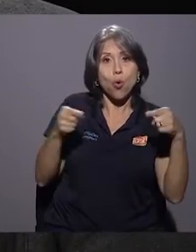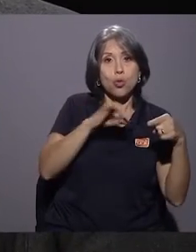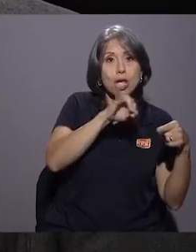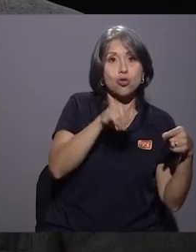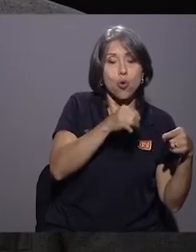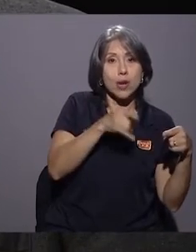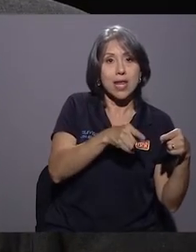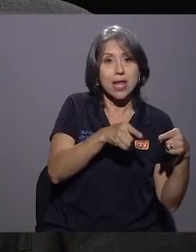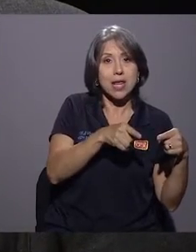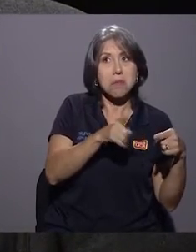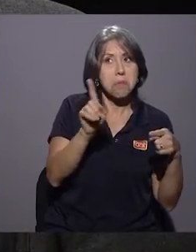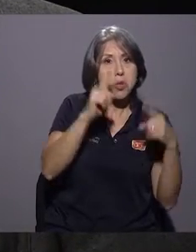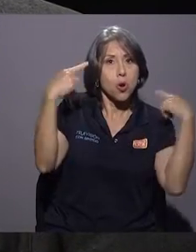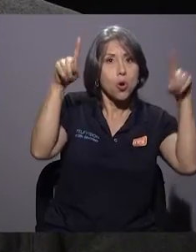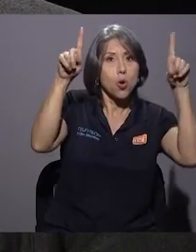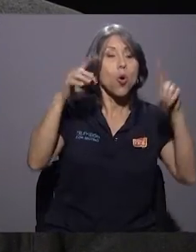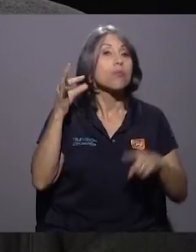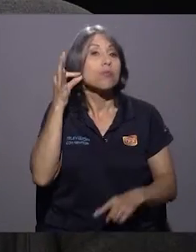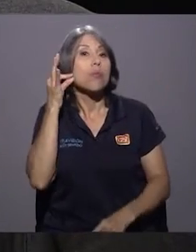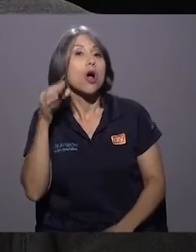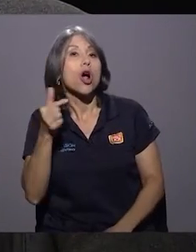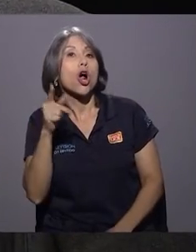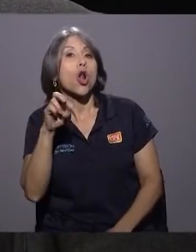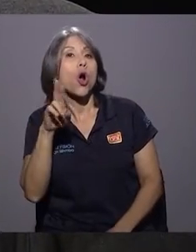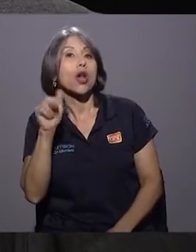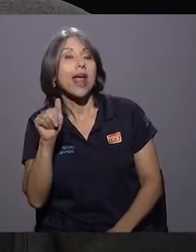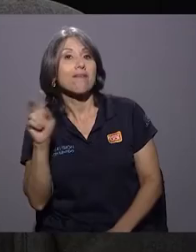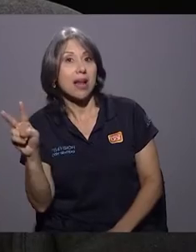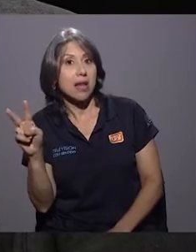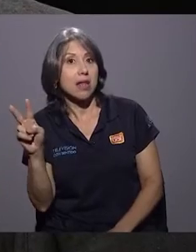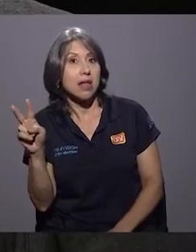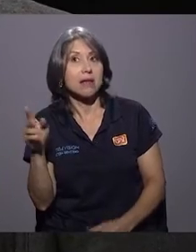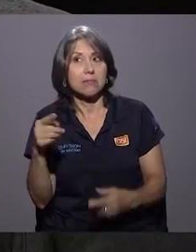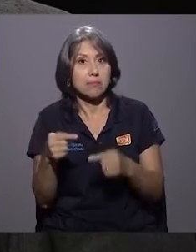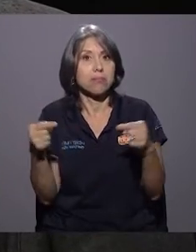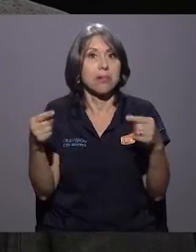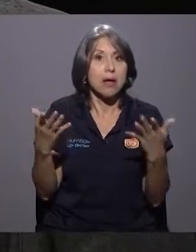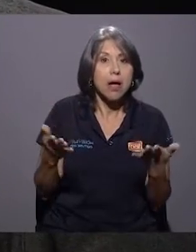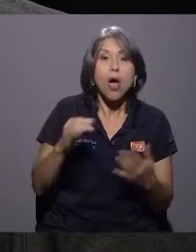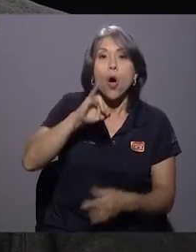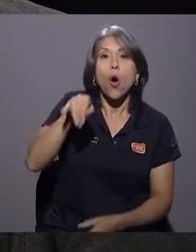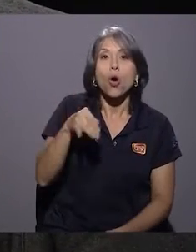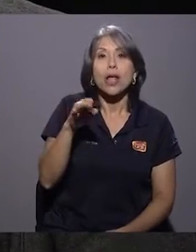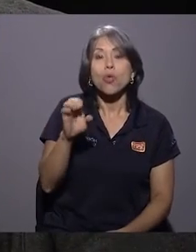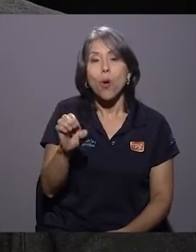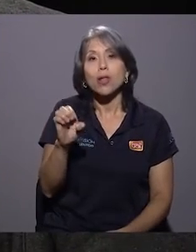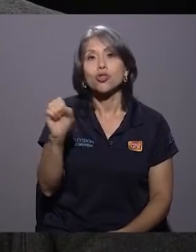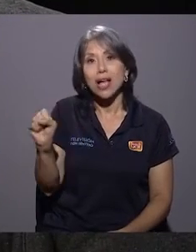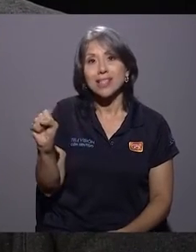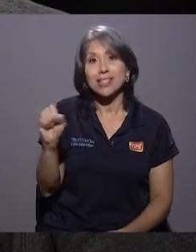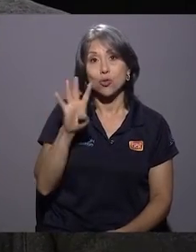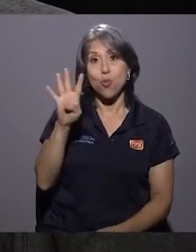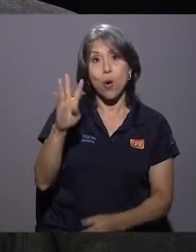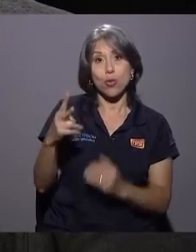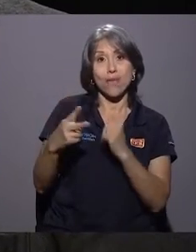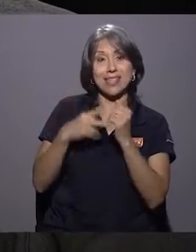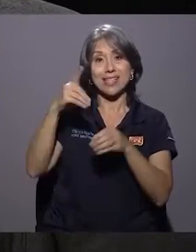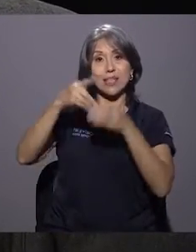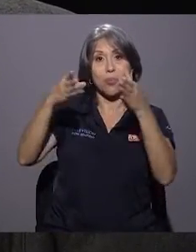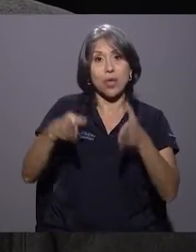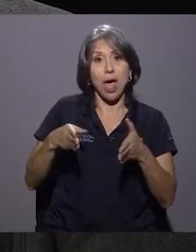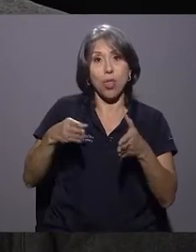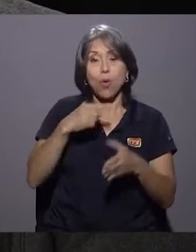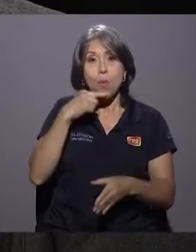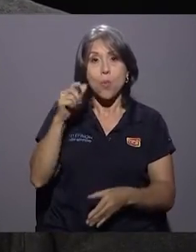Valerín estuvo de candidata contra Johnny, no lo logró. Jorge Eduardo Sánchez, el exdiputado, cuatro veces diputado de la unidad y tampoco lo logró,